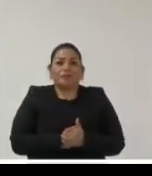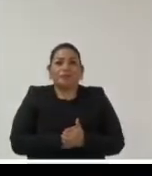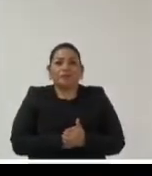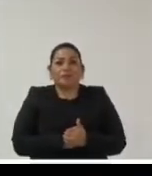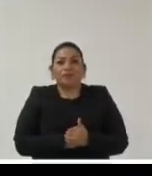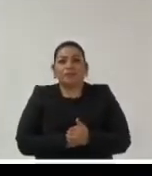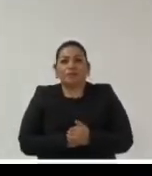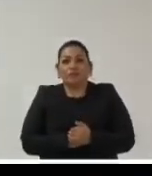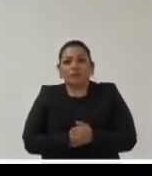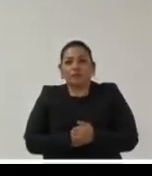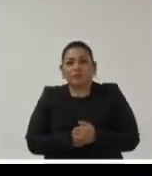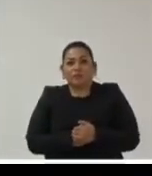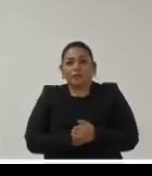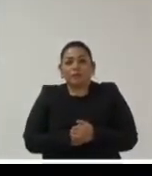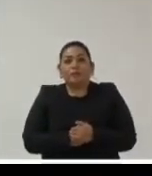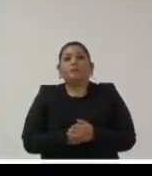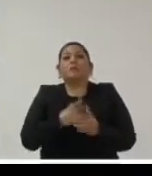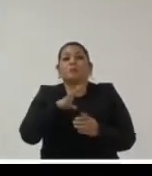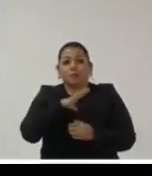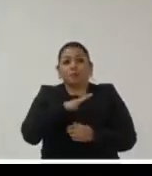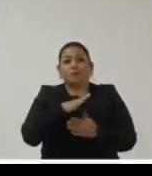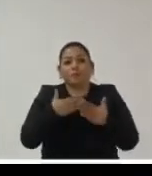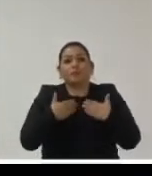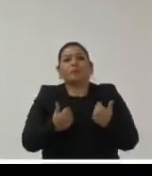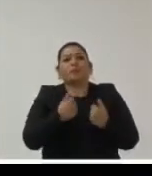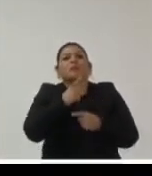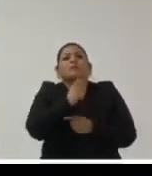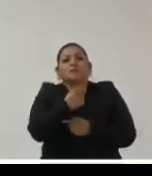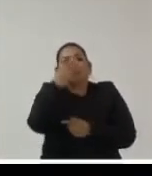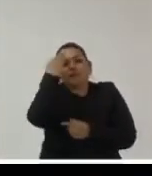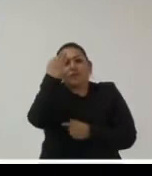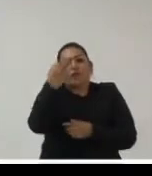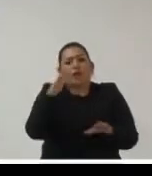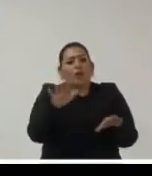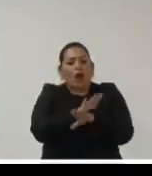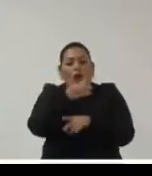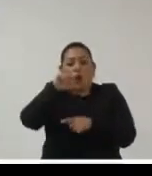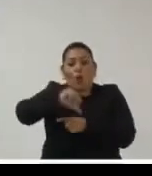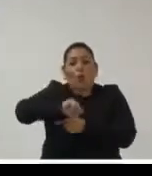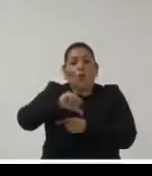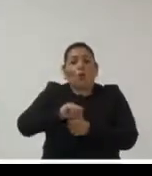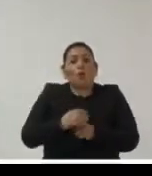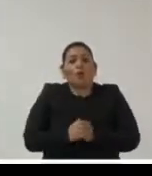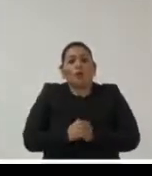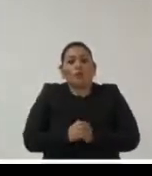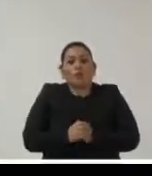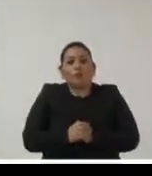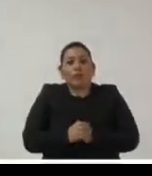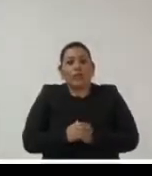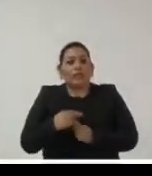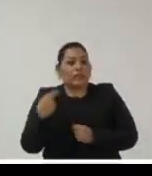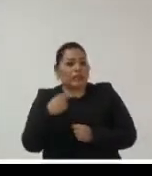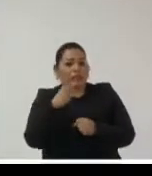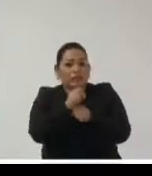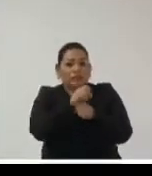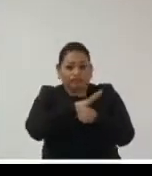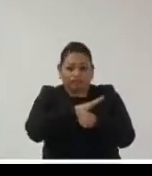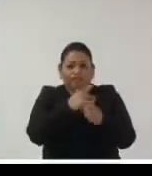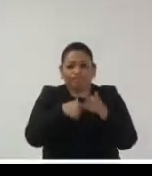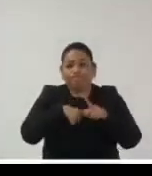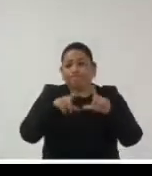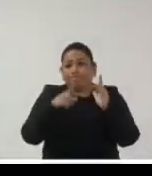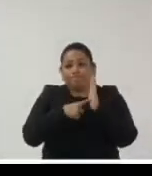de otro lado pues tenemos que entender entonces que es un tiempo para el cambio que es un tiempo en el que el COVID nos demostró